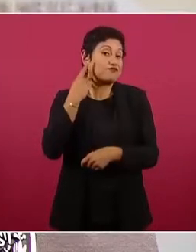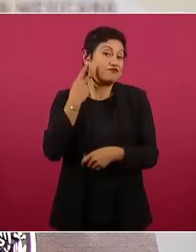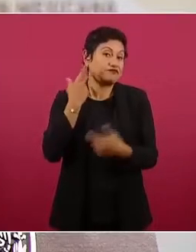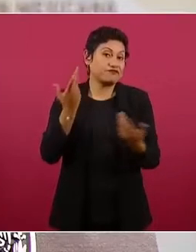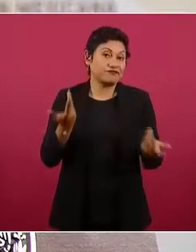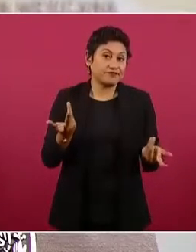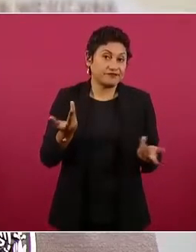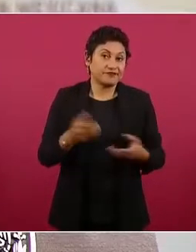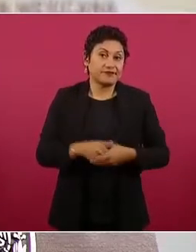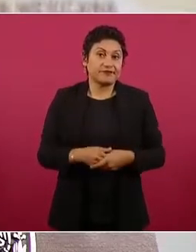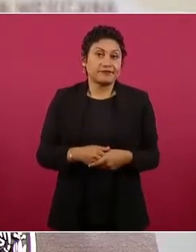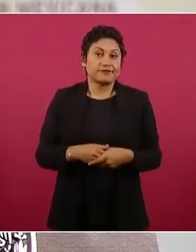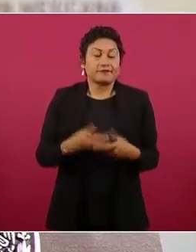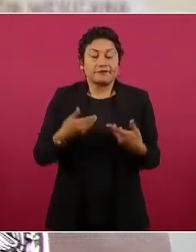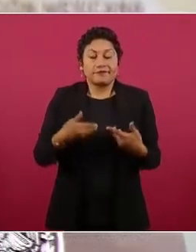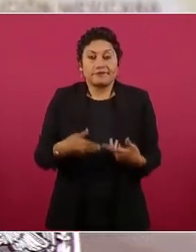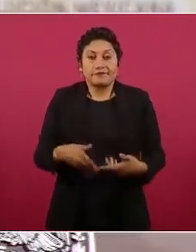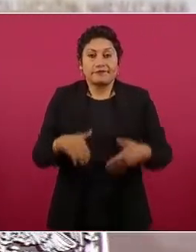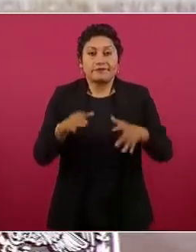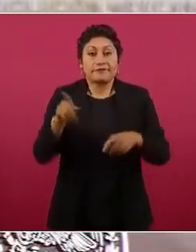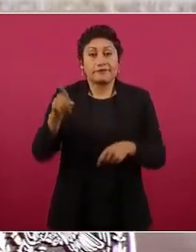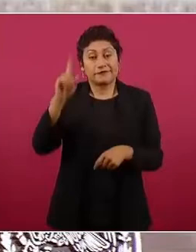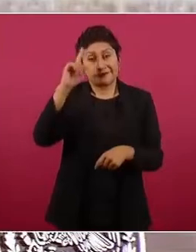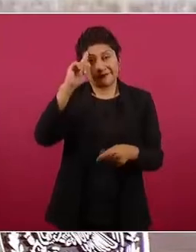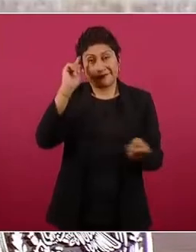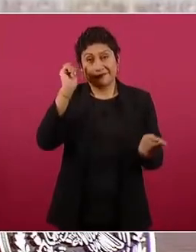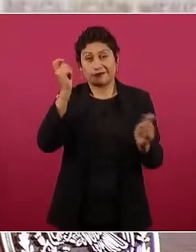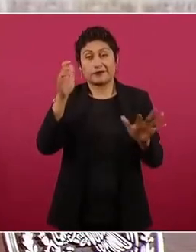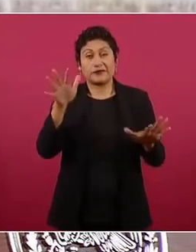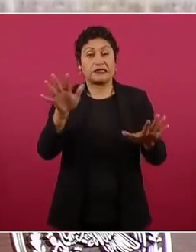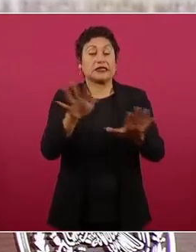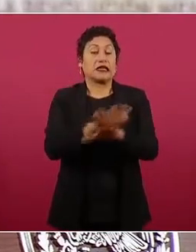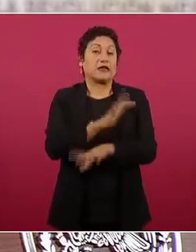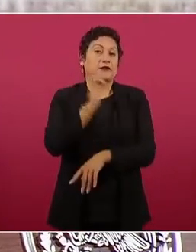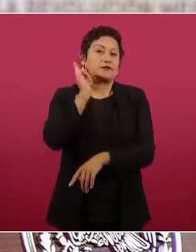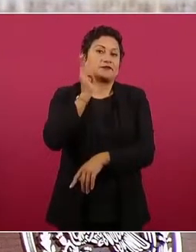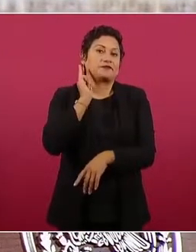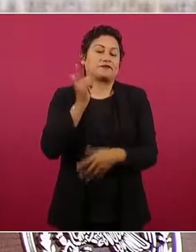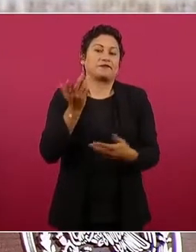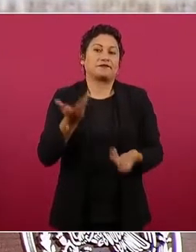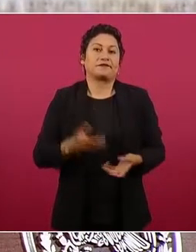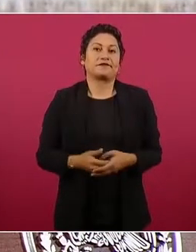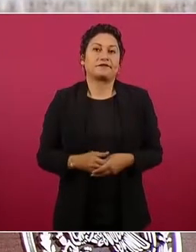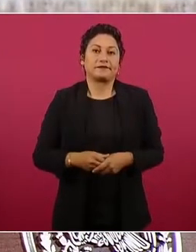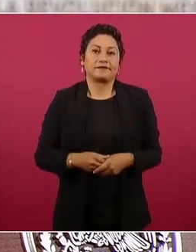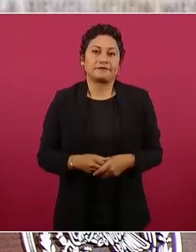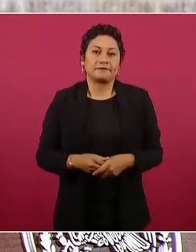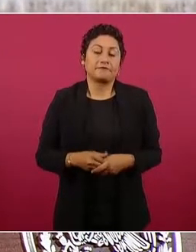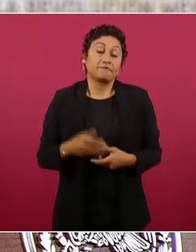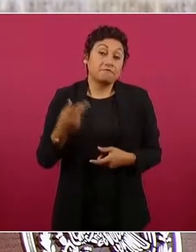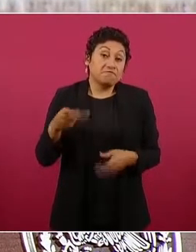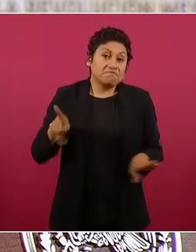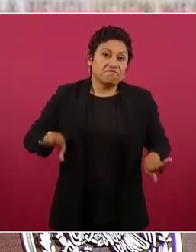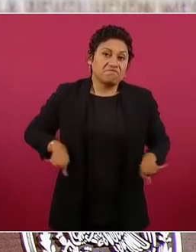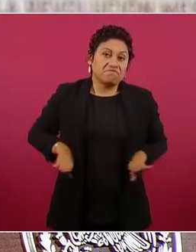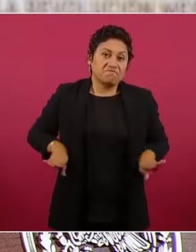Ojalá y cambien de modo de parecer y de actitud,